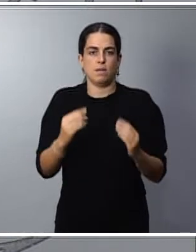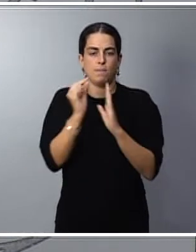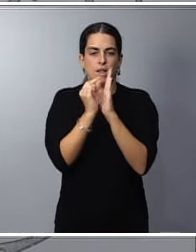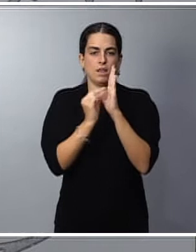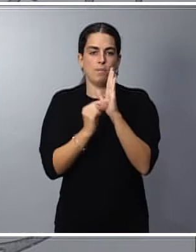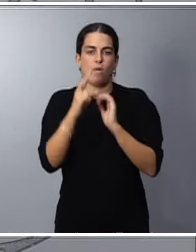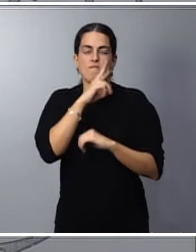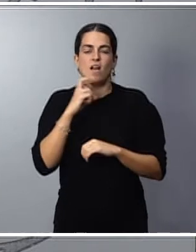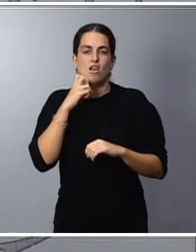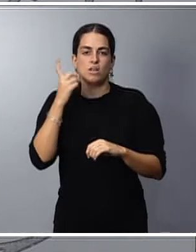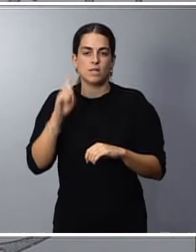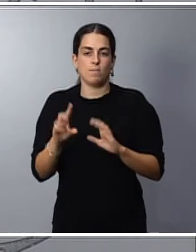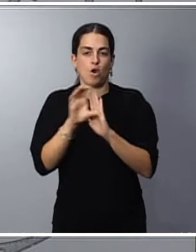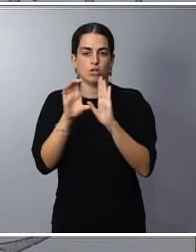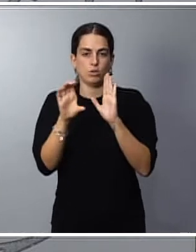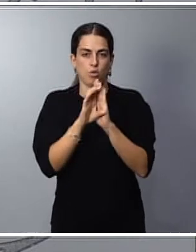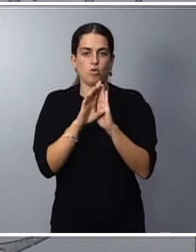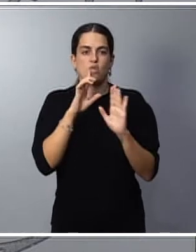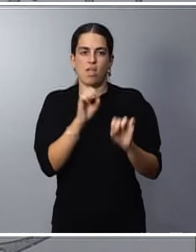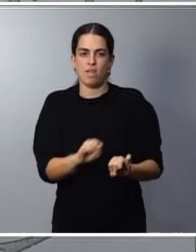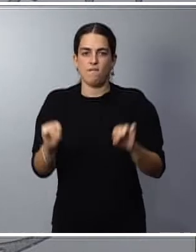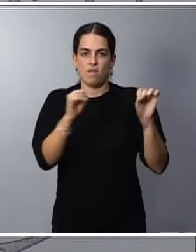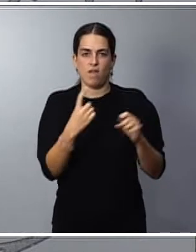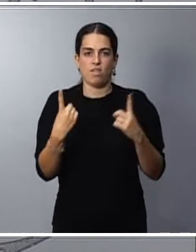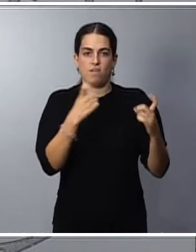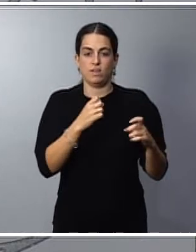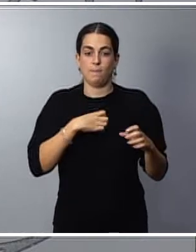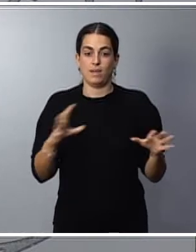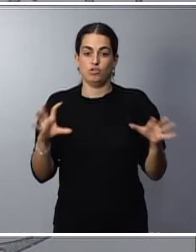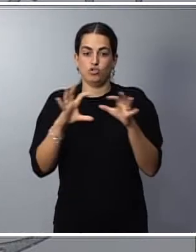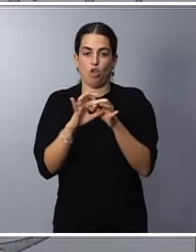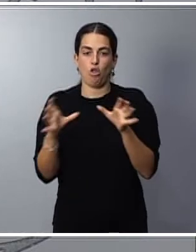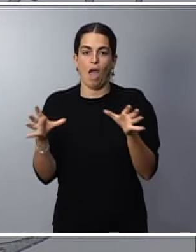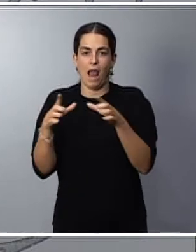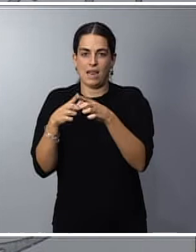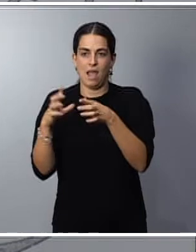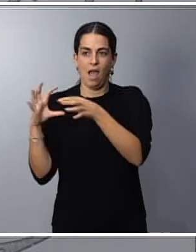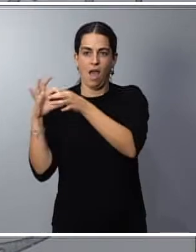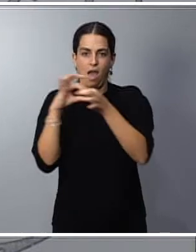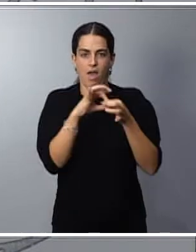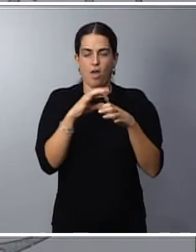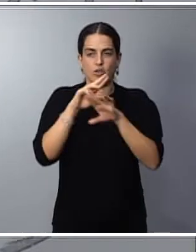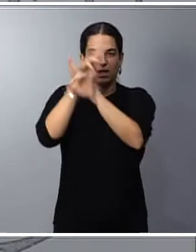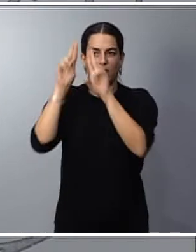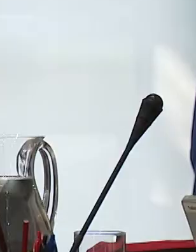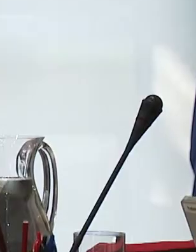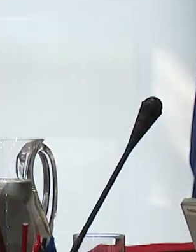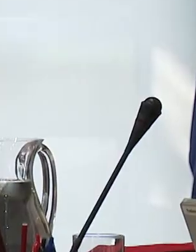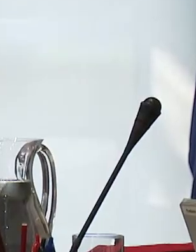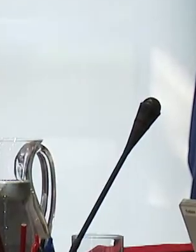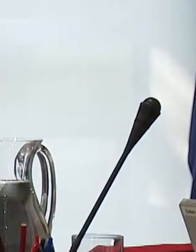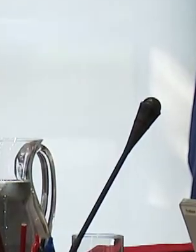así como a contribuir junto a nuestros socios y aliados a la seguridad internacional en el cumplimiento de los compromisos asumidos.